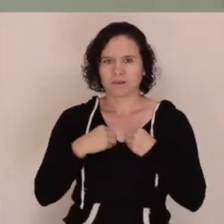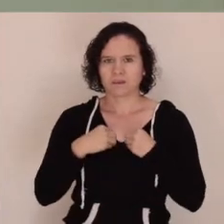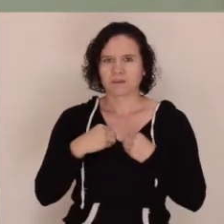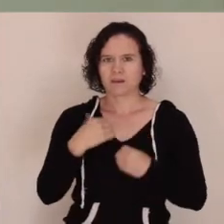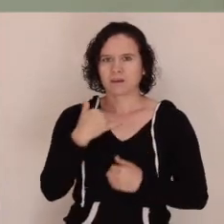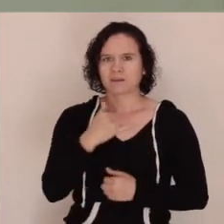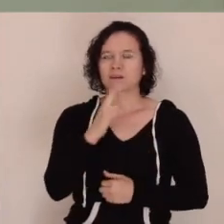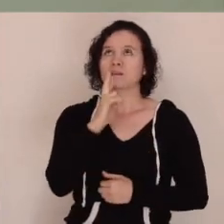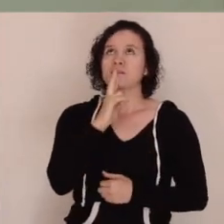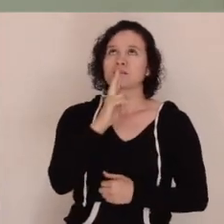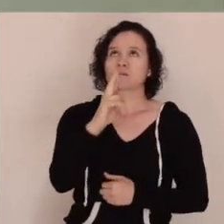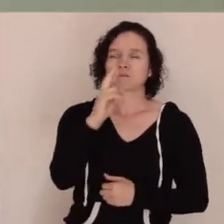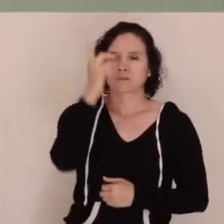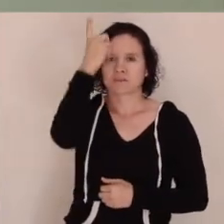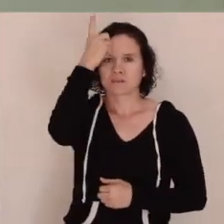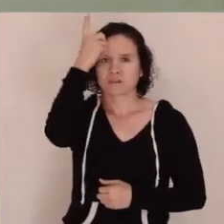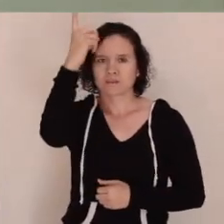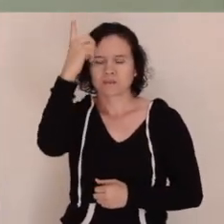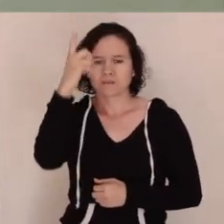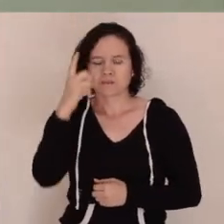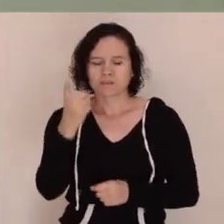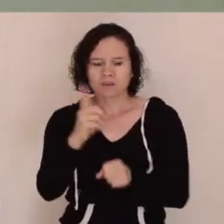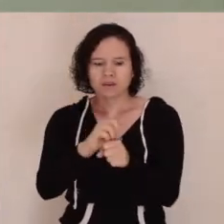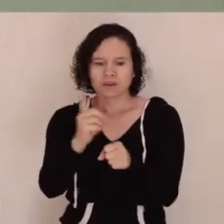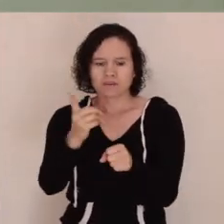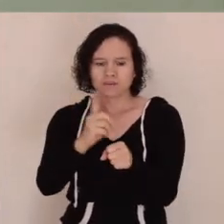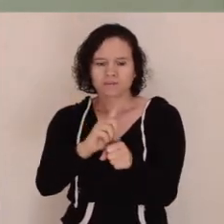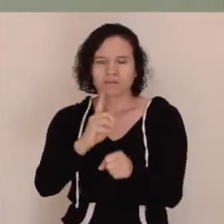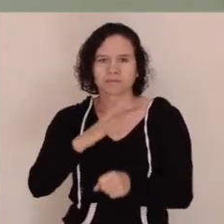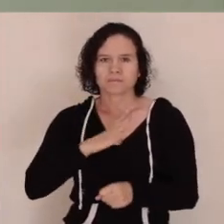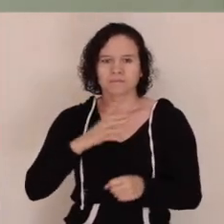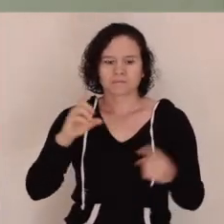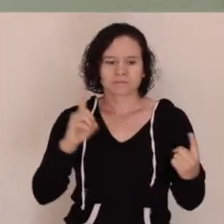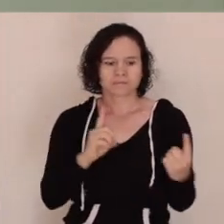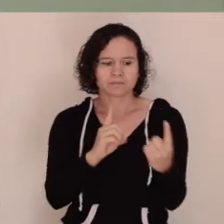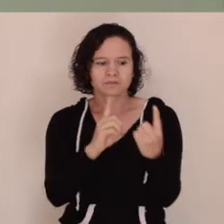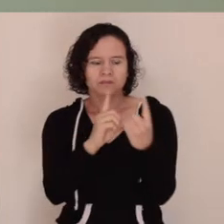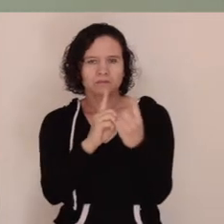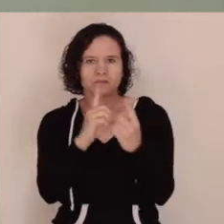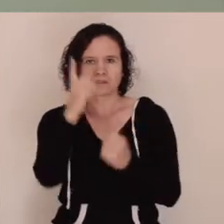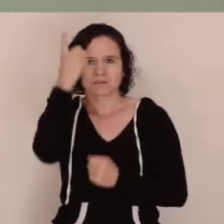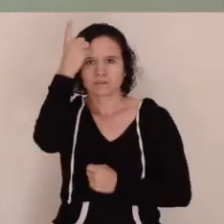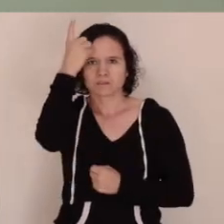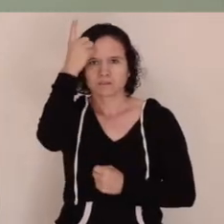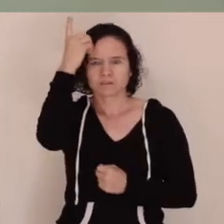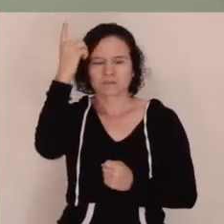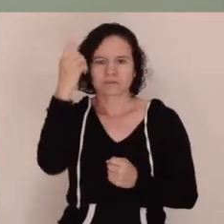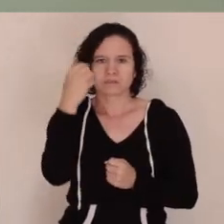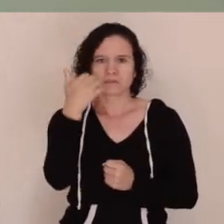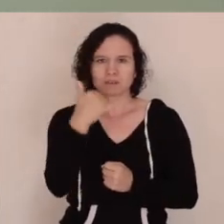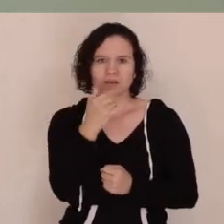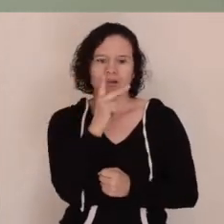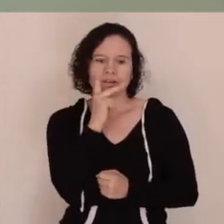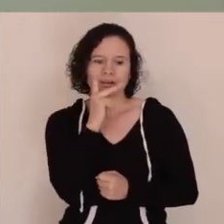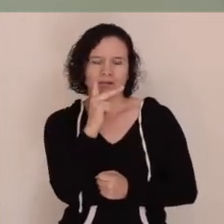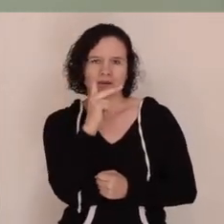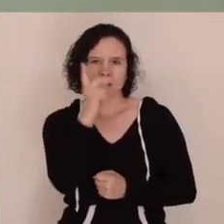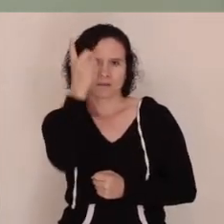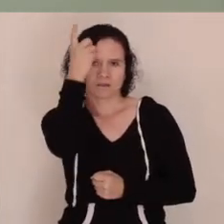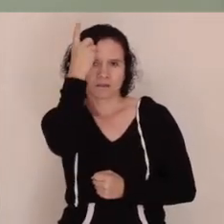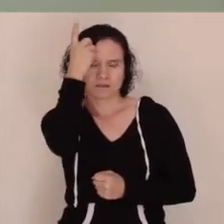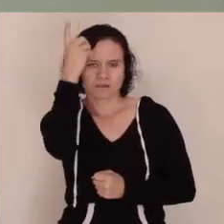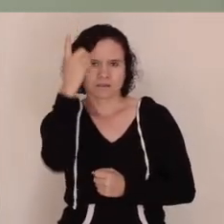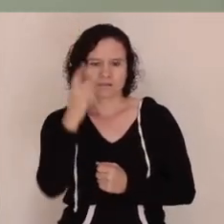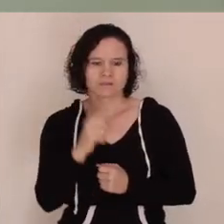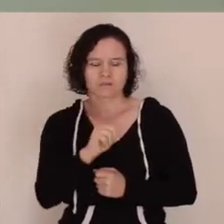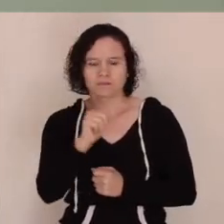No dejemos de considerar diariamente ese encuentro con Dios también a través de la Sagrada Escritura. Hay